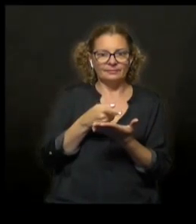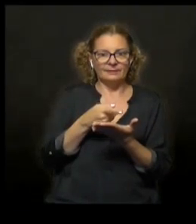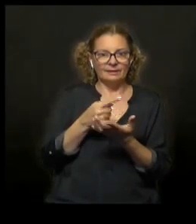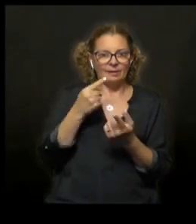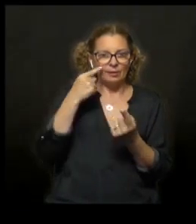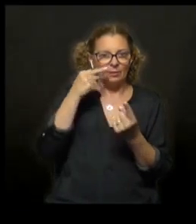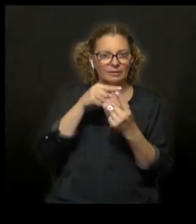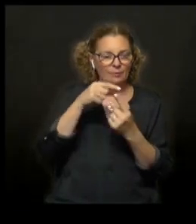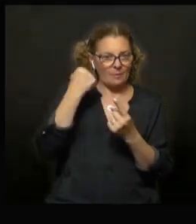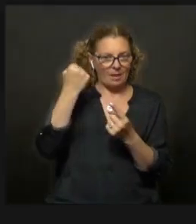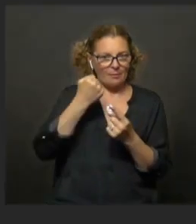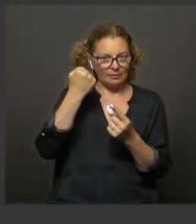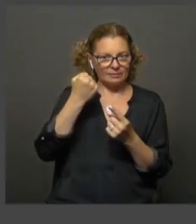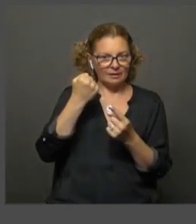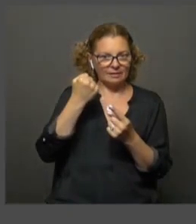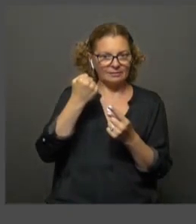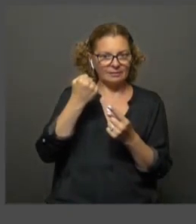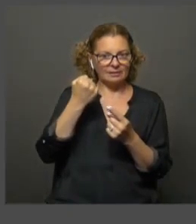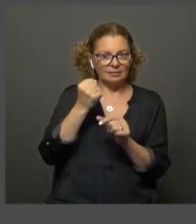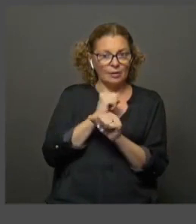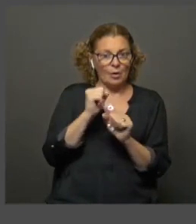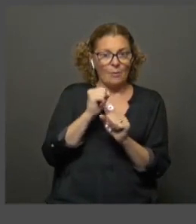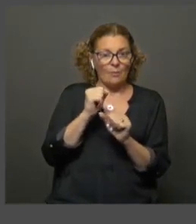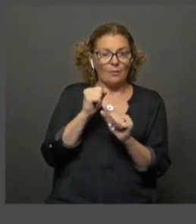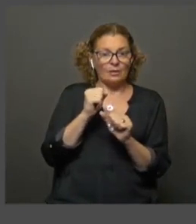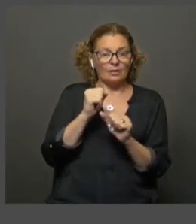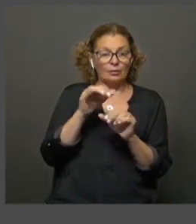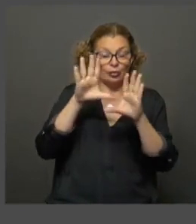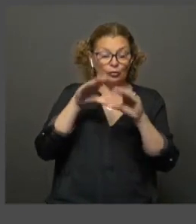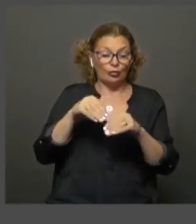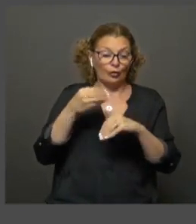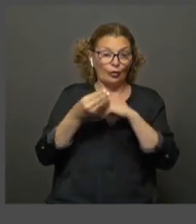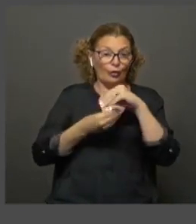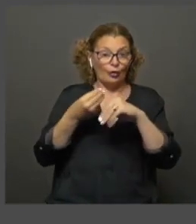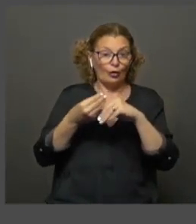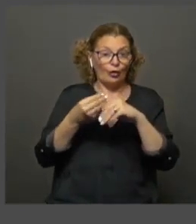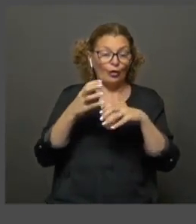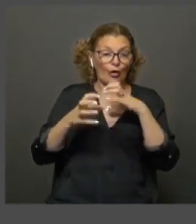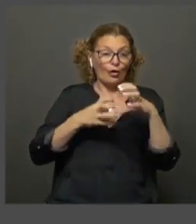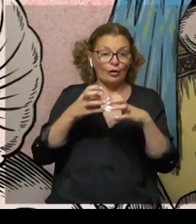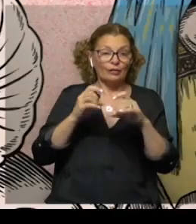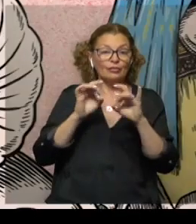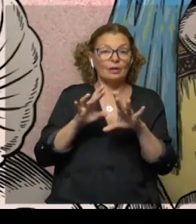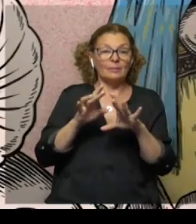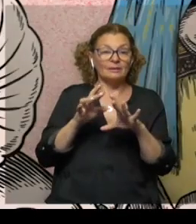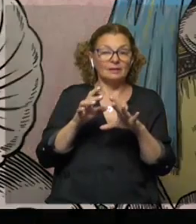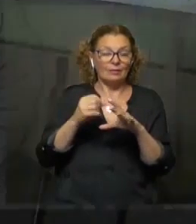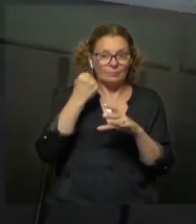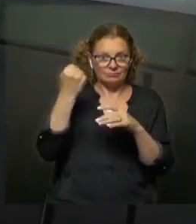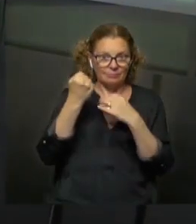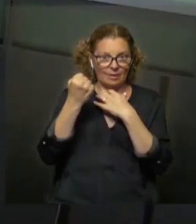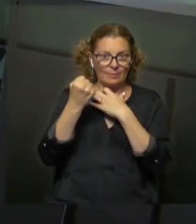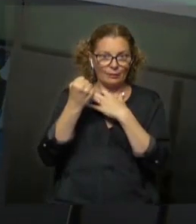el desafío sea mucho mayor. Porque dice, si no puedo usar toda la gama de colores y solo voy a usar esta, tengo que explotar